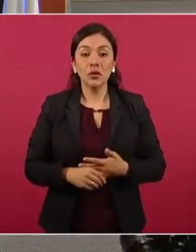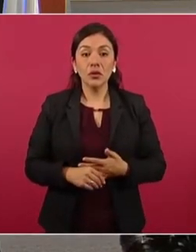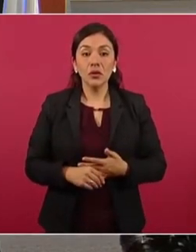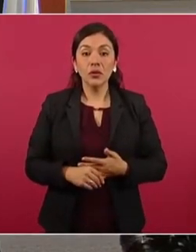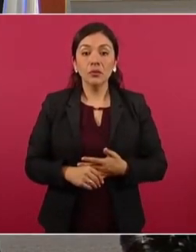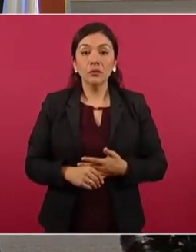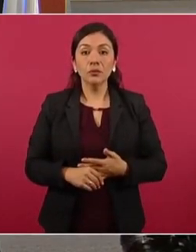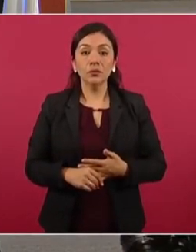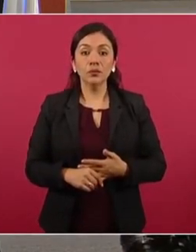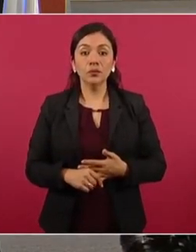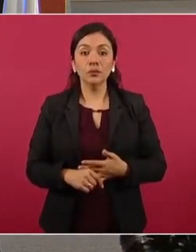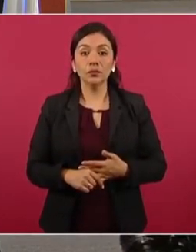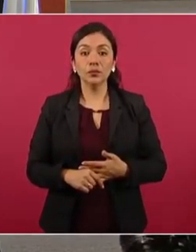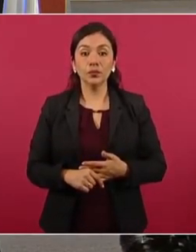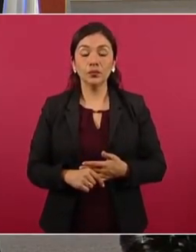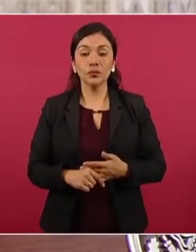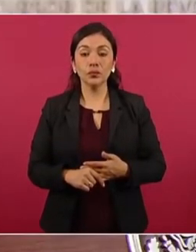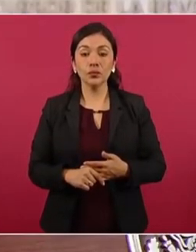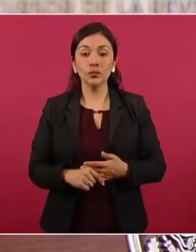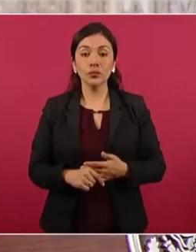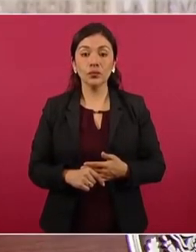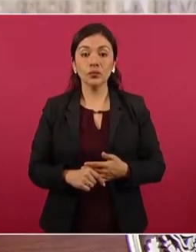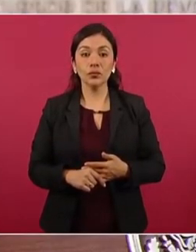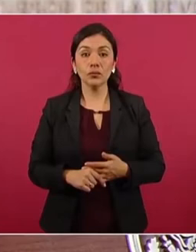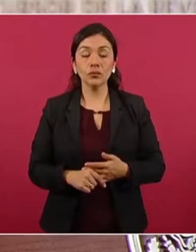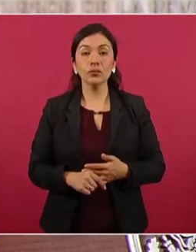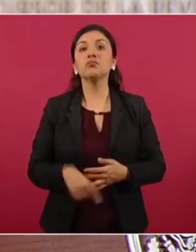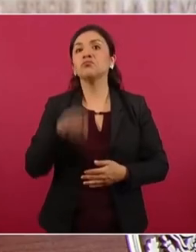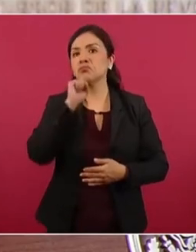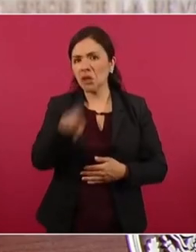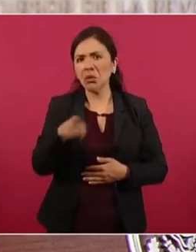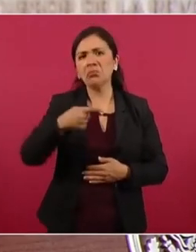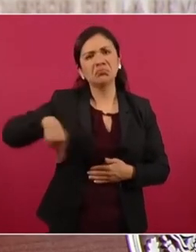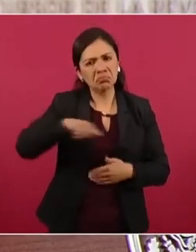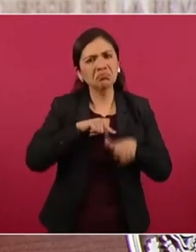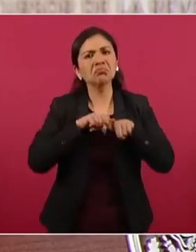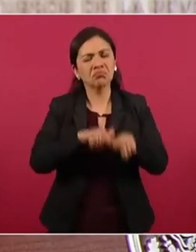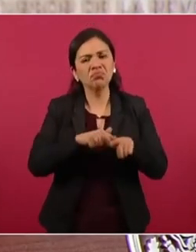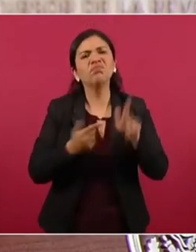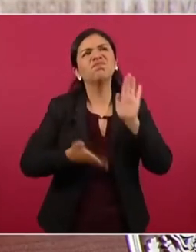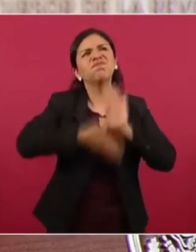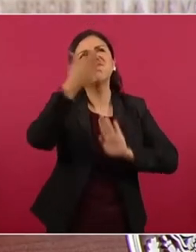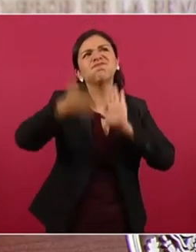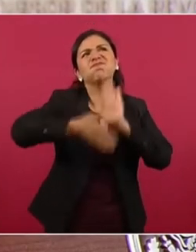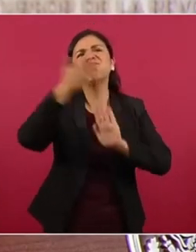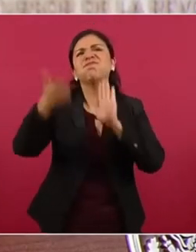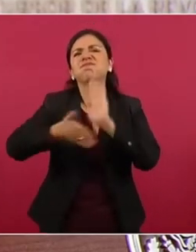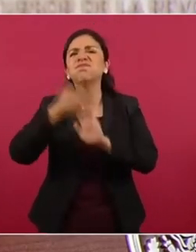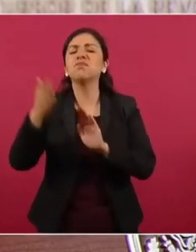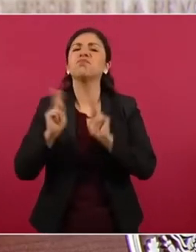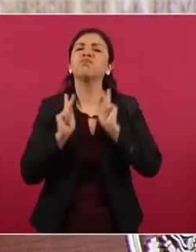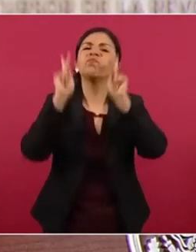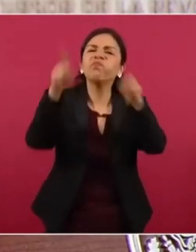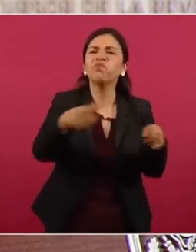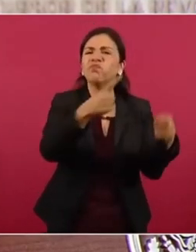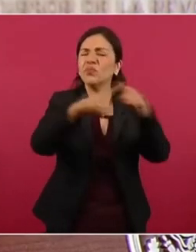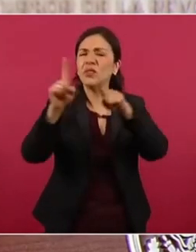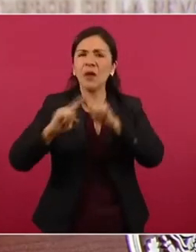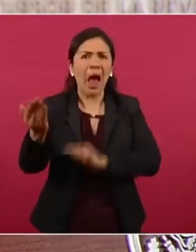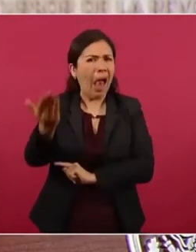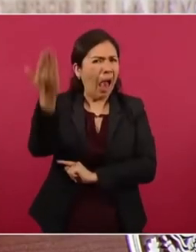Estamos construyendo obras públicas como nunca